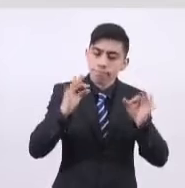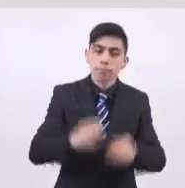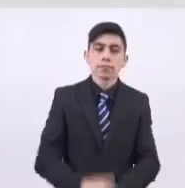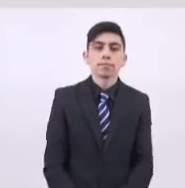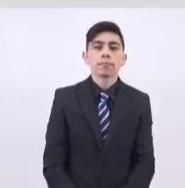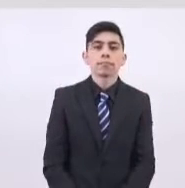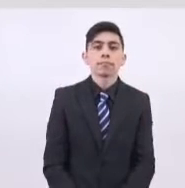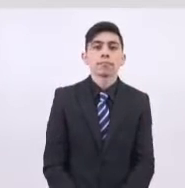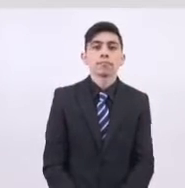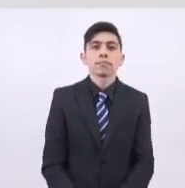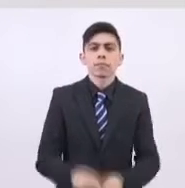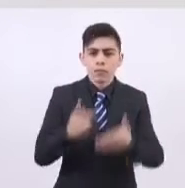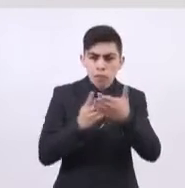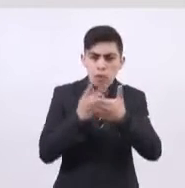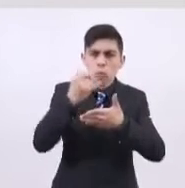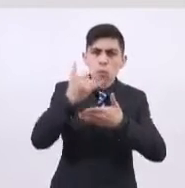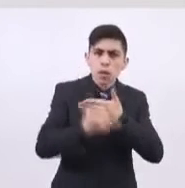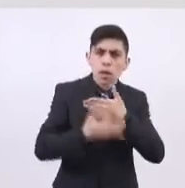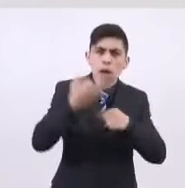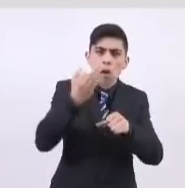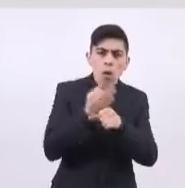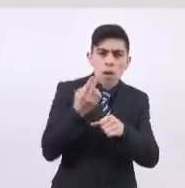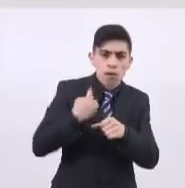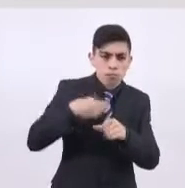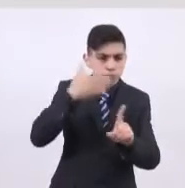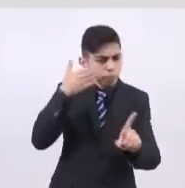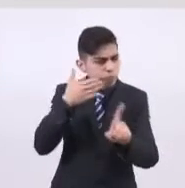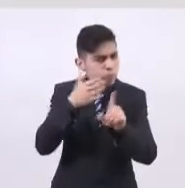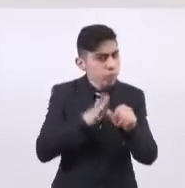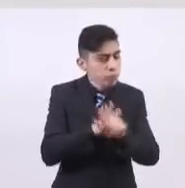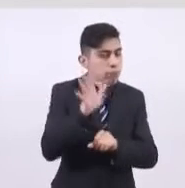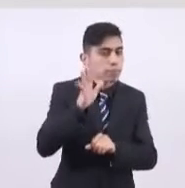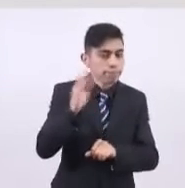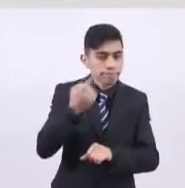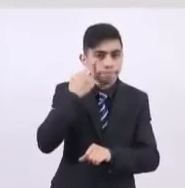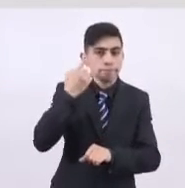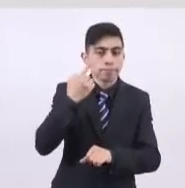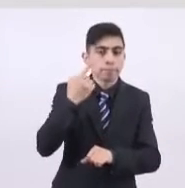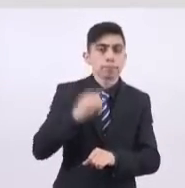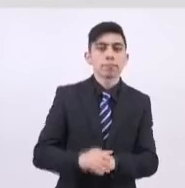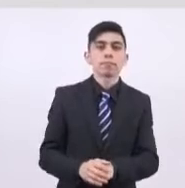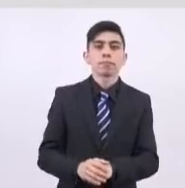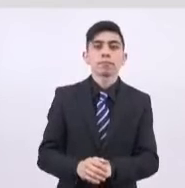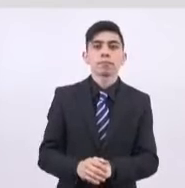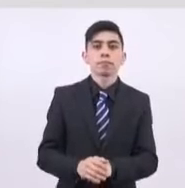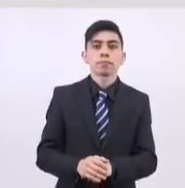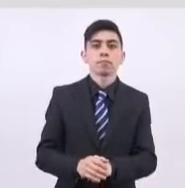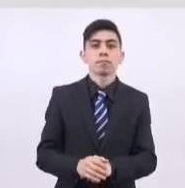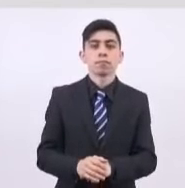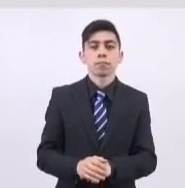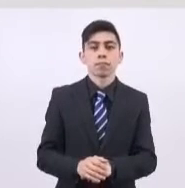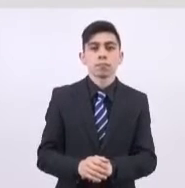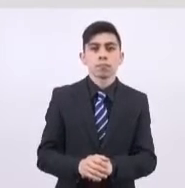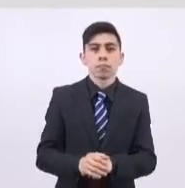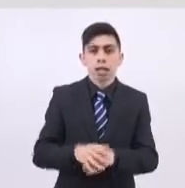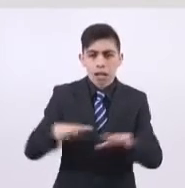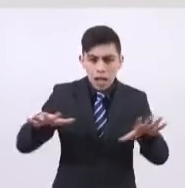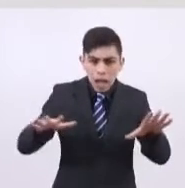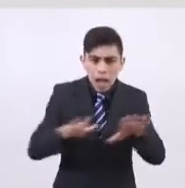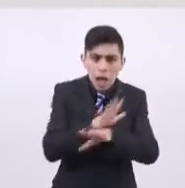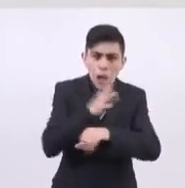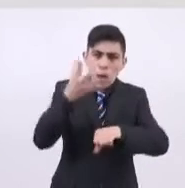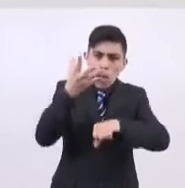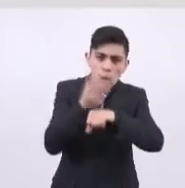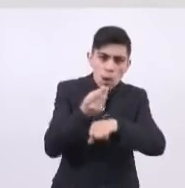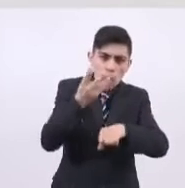Los proyectos prioritarios a los que nos enfocaremos son los siguientes, llevar a cabo la renovación y modernización de la